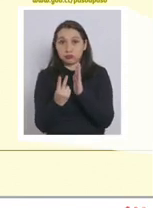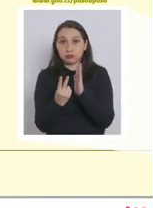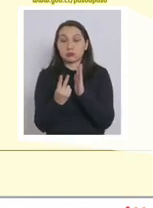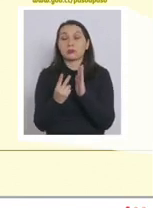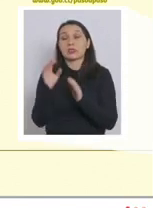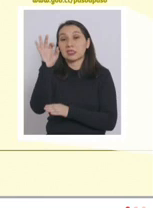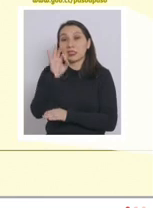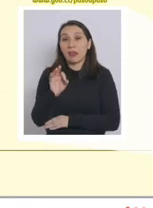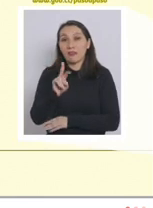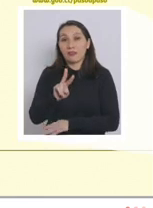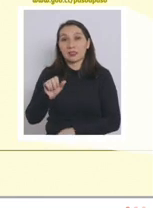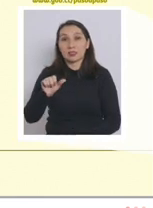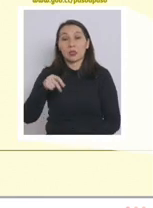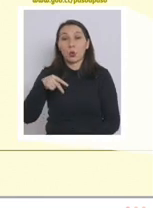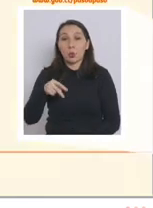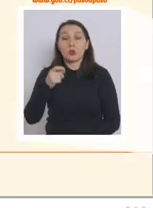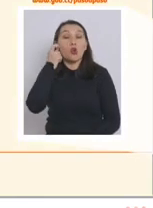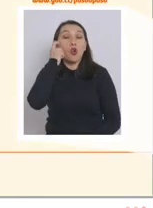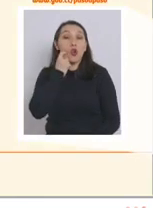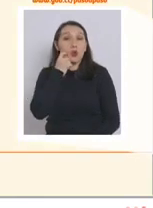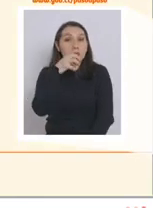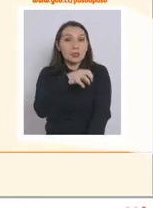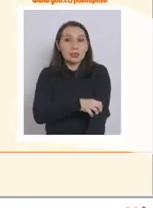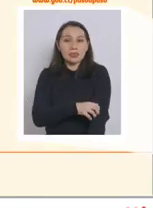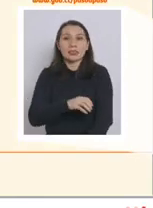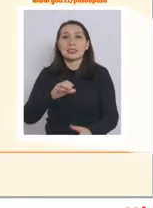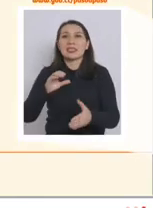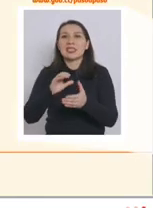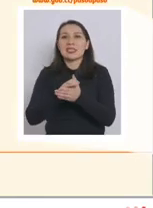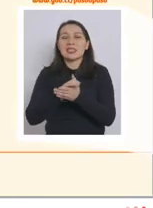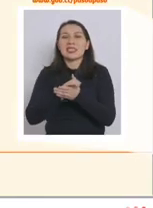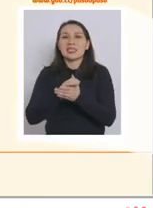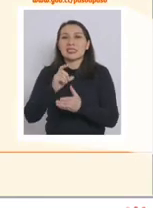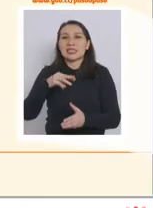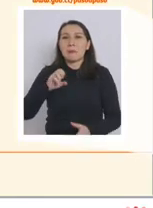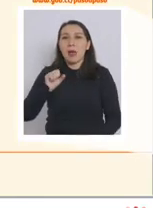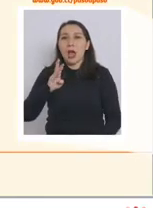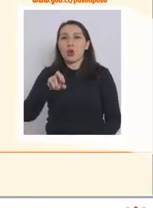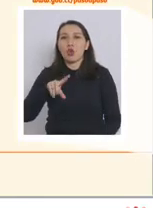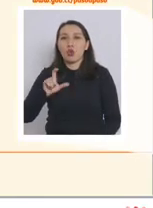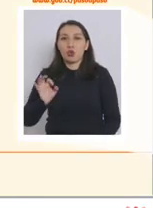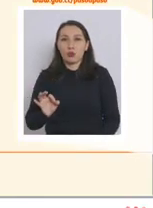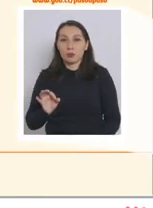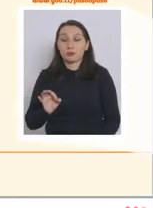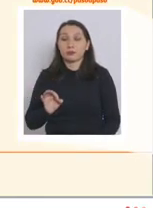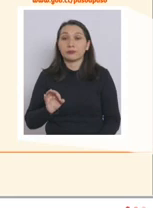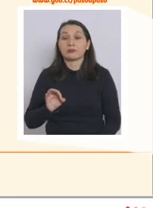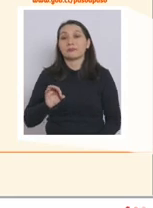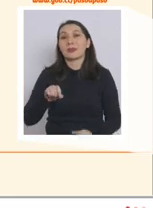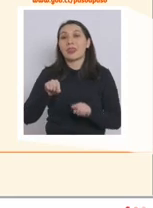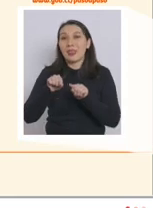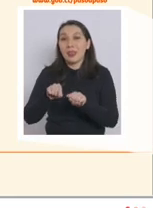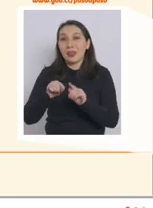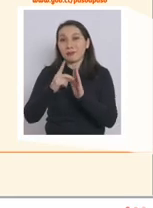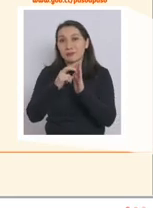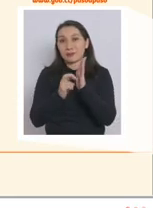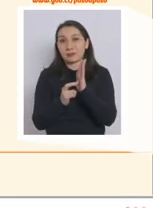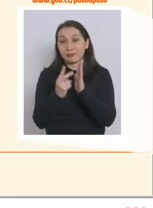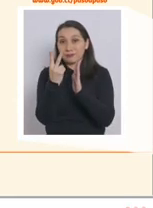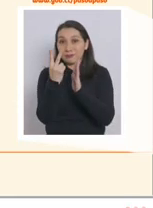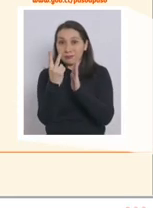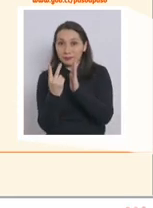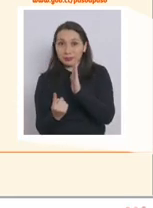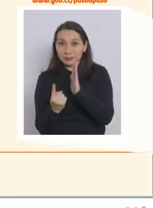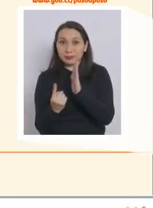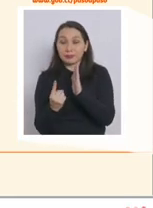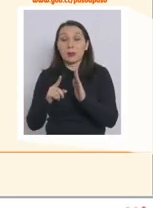de junio en la región de O'Higgins, Chimbarongo. Retroceden a cuarentena a partir del sábado 26